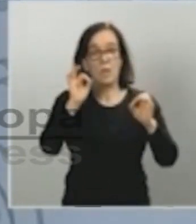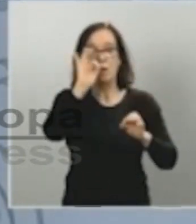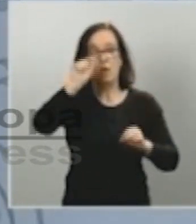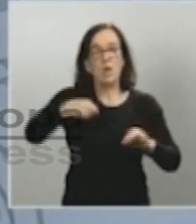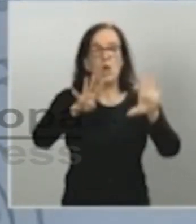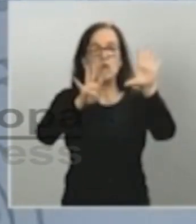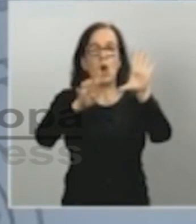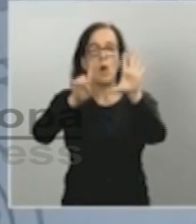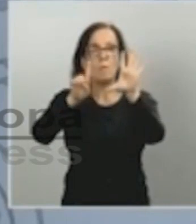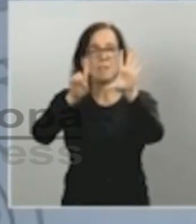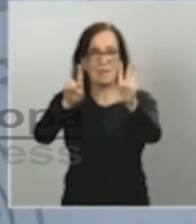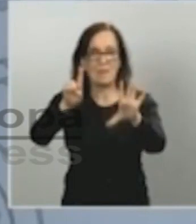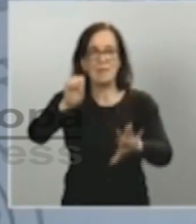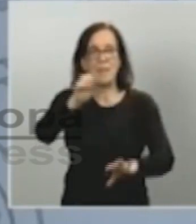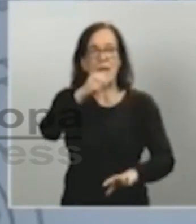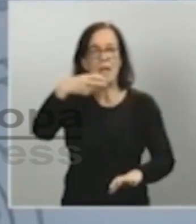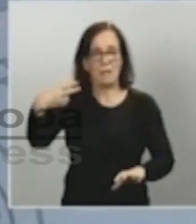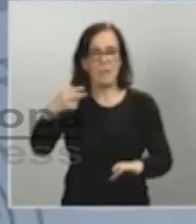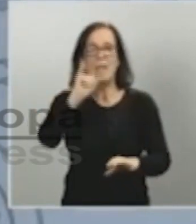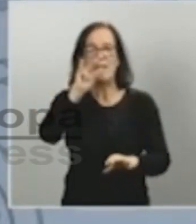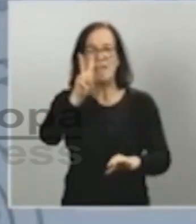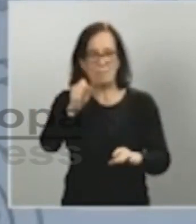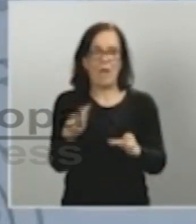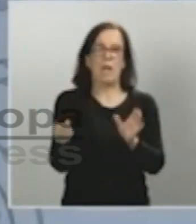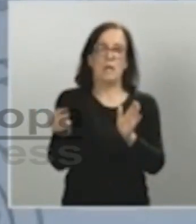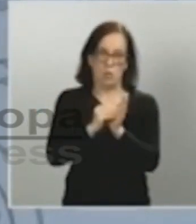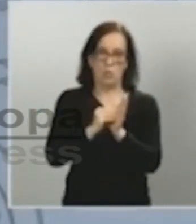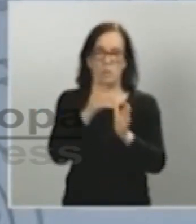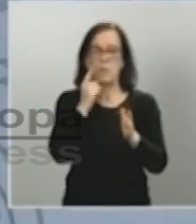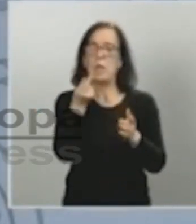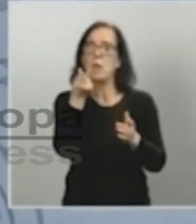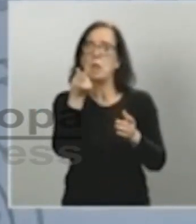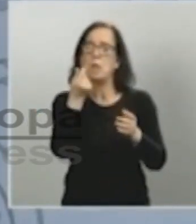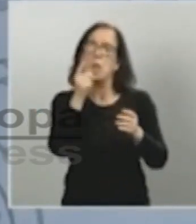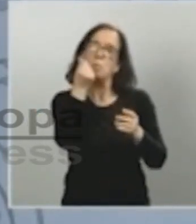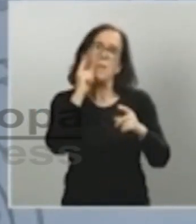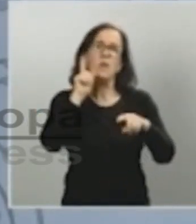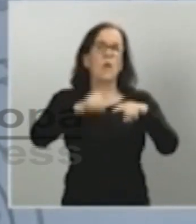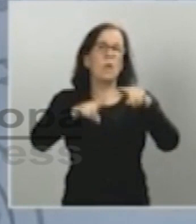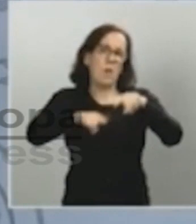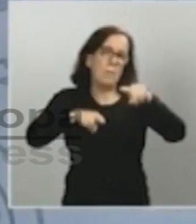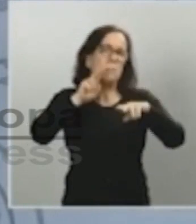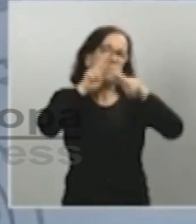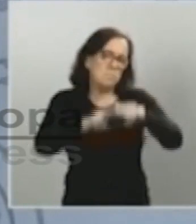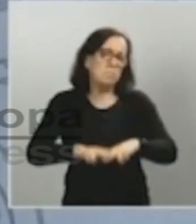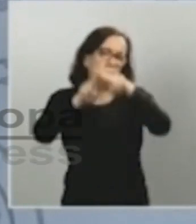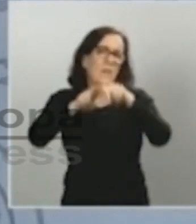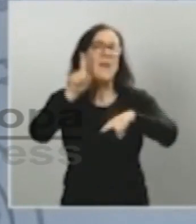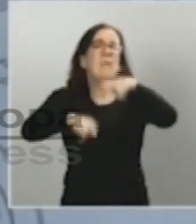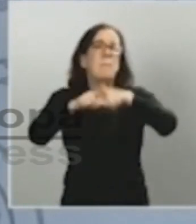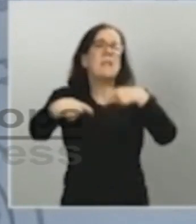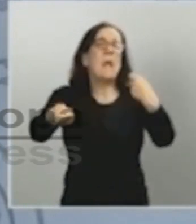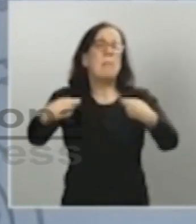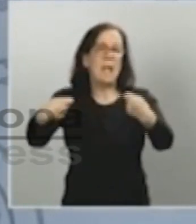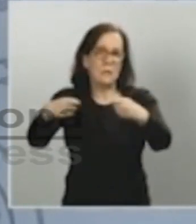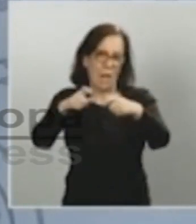iba incluído Estos precios poden ir revisándose en función de como evolucione a situación del mercado pero considero que é o